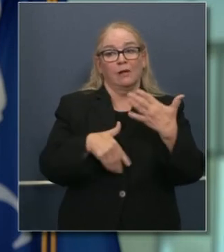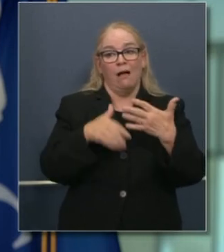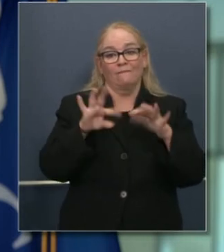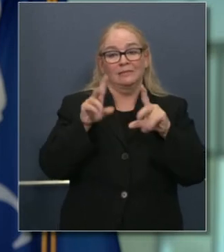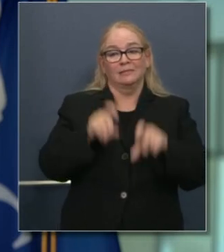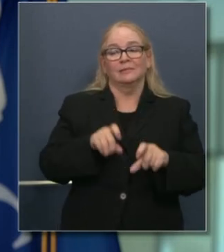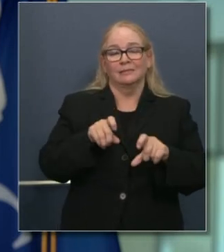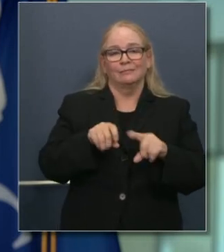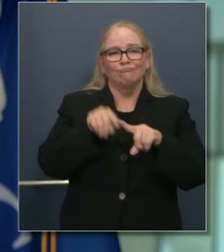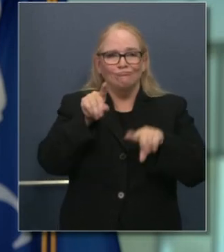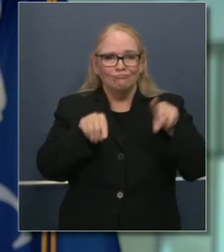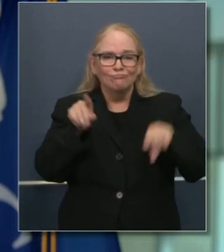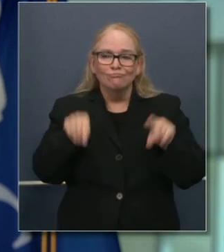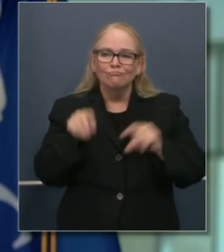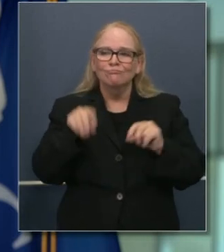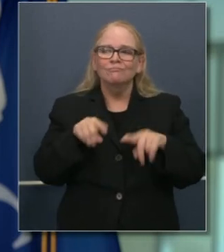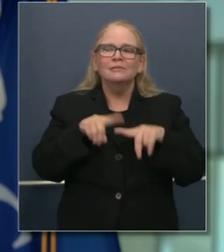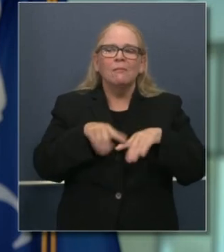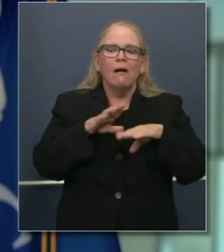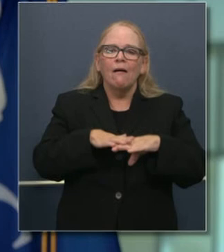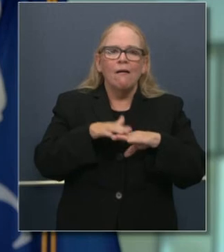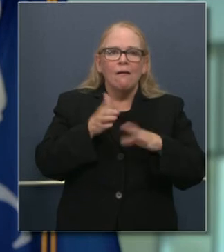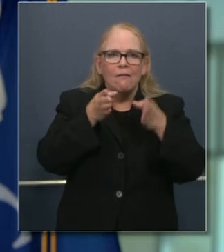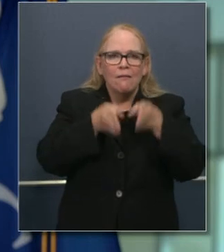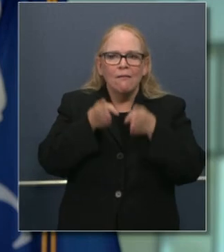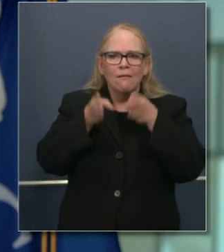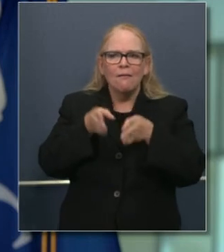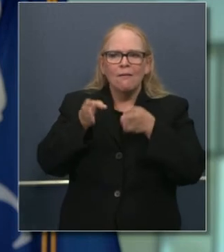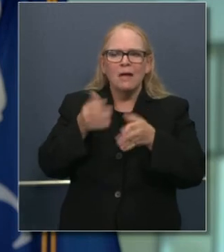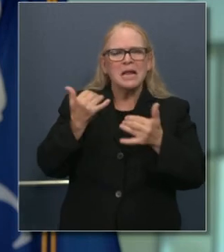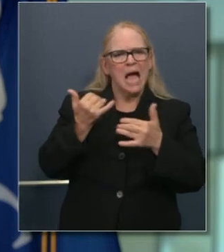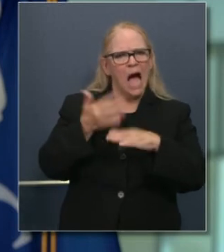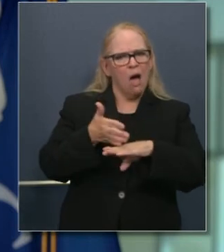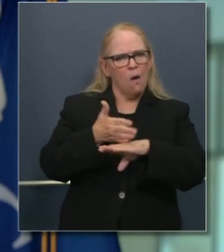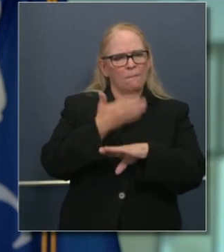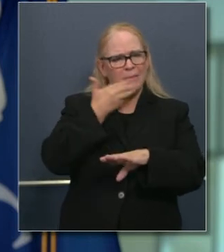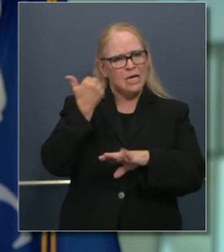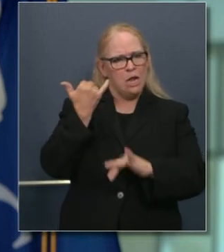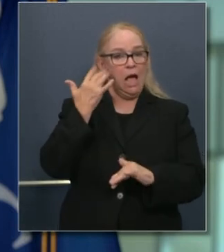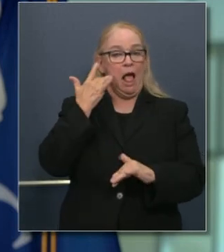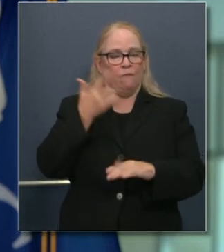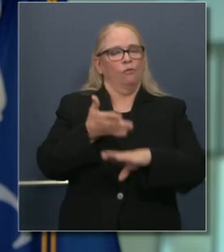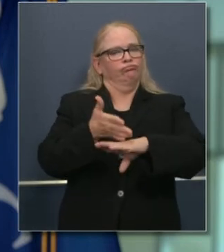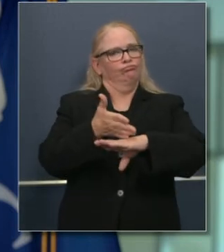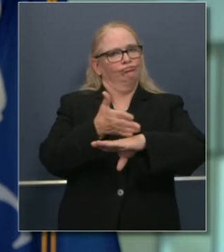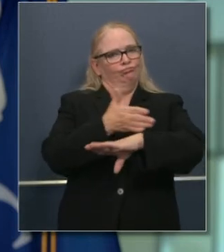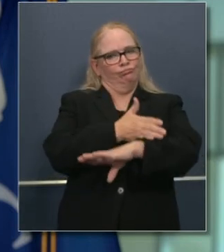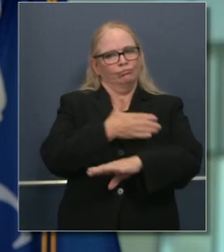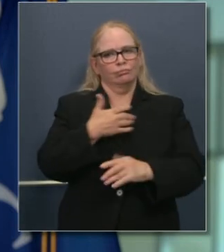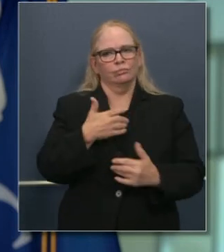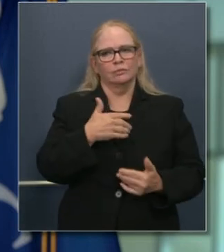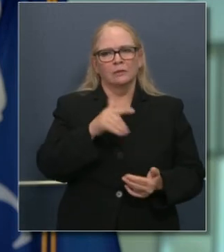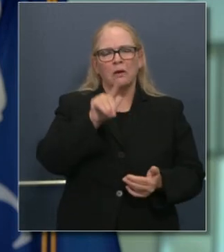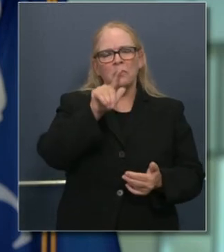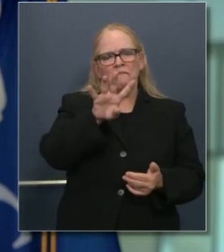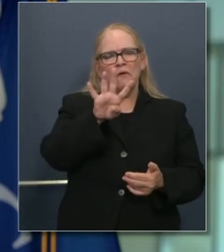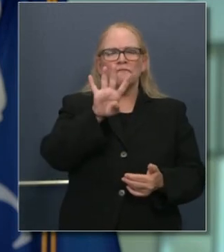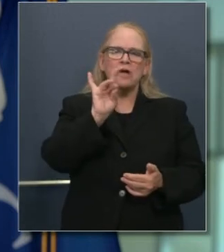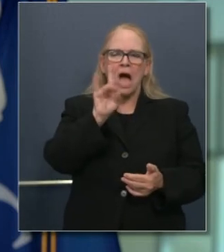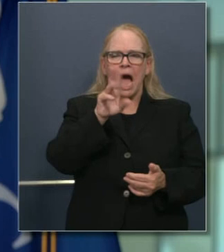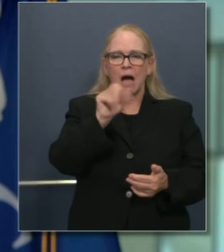constantes con laboratorios de California, cuyos tiempos para resultados han mejorado, en 24,